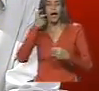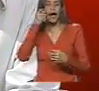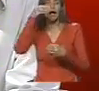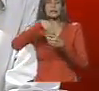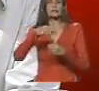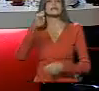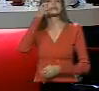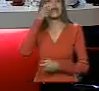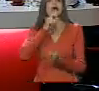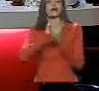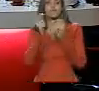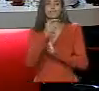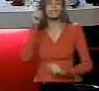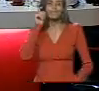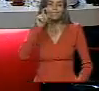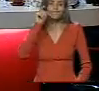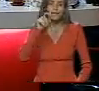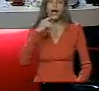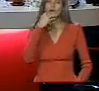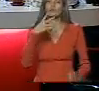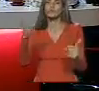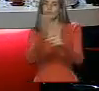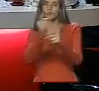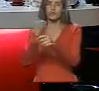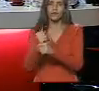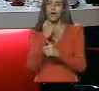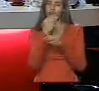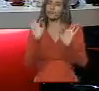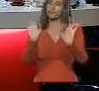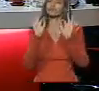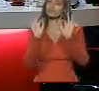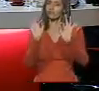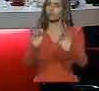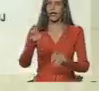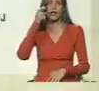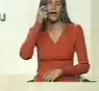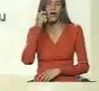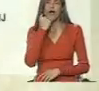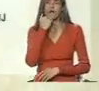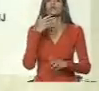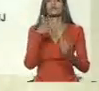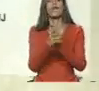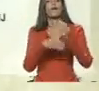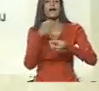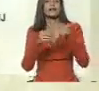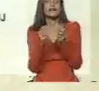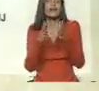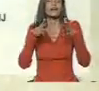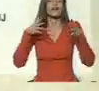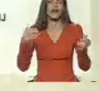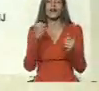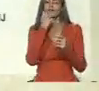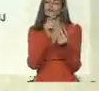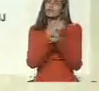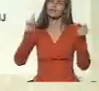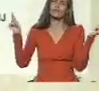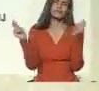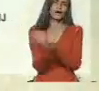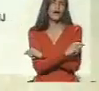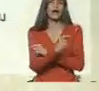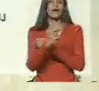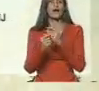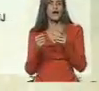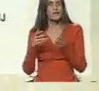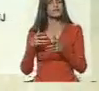una de las transformaciones y los logros obtenidos en las áreas específicas de la seguridad constituyen este gran bloque de transformación,